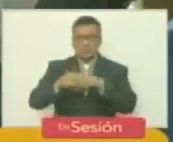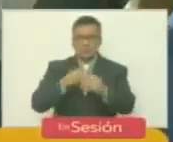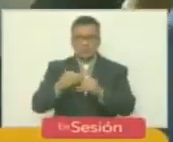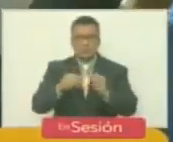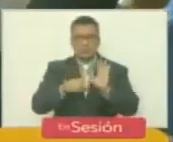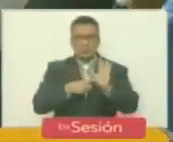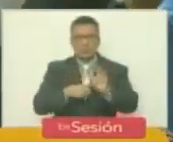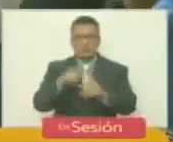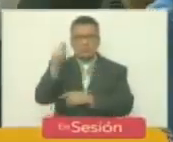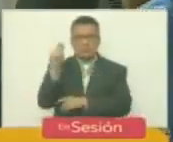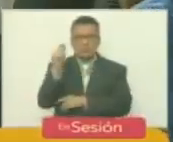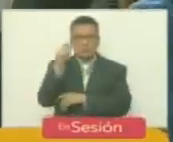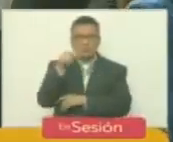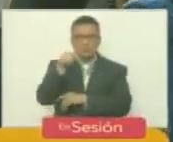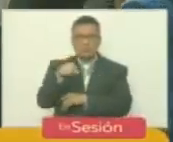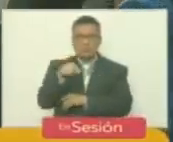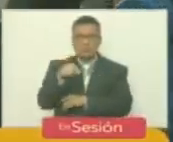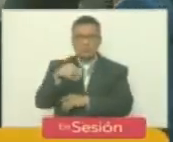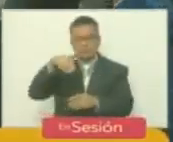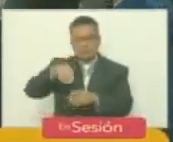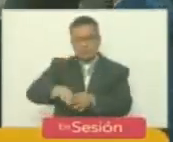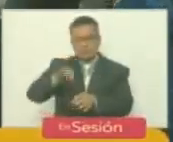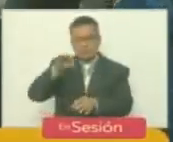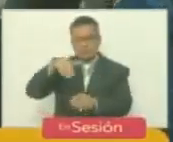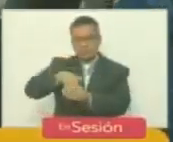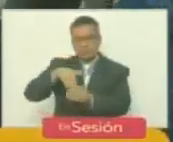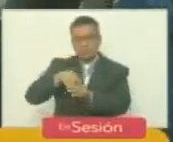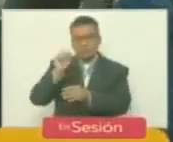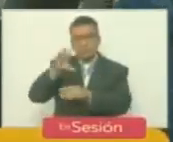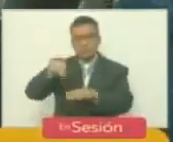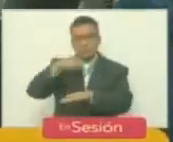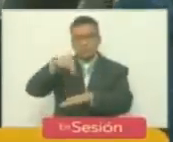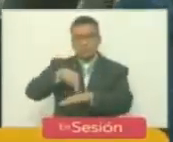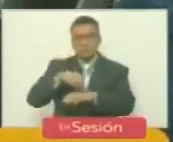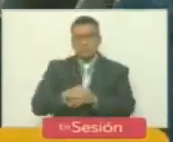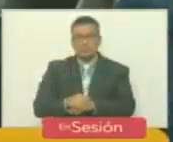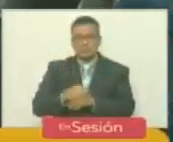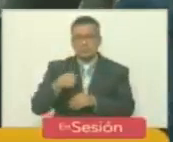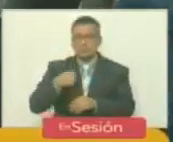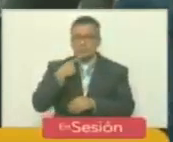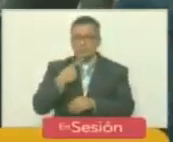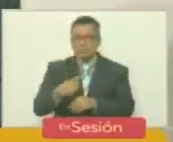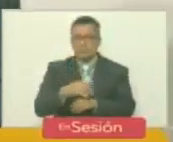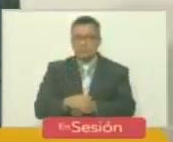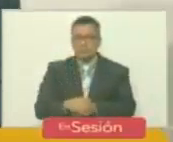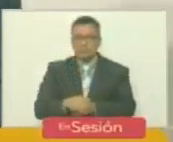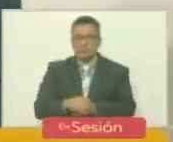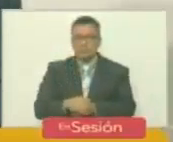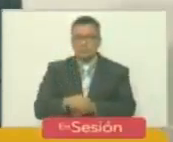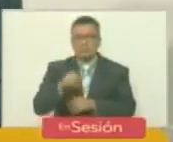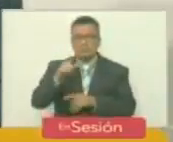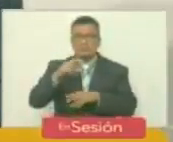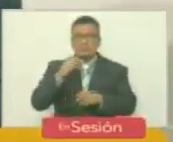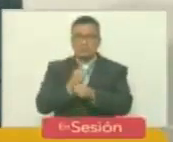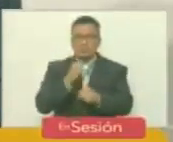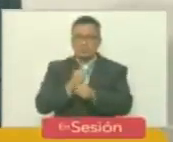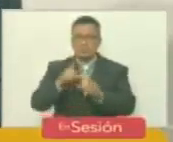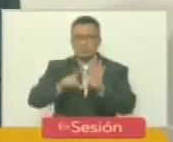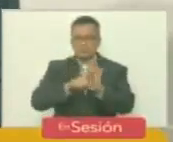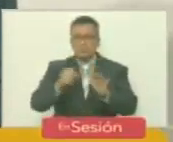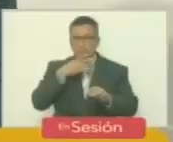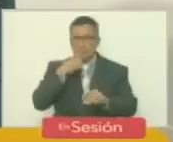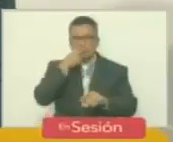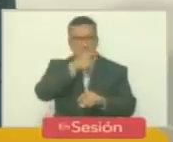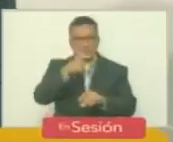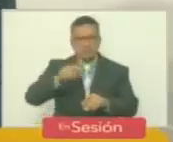su condición de diputada electa en la Asamblea Nacional. Vale decir, la elaboración de leyes buenas para